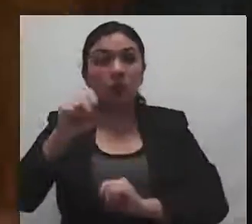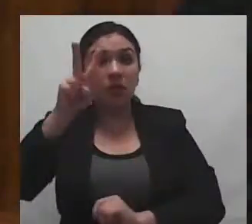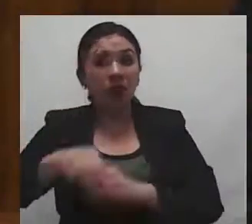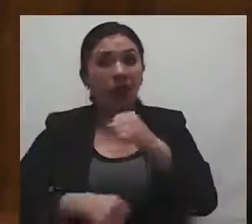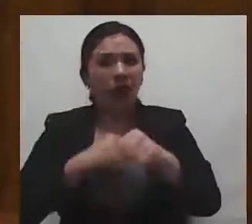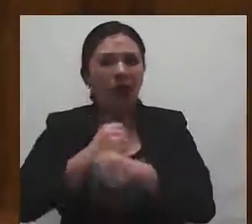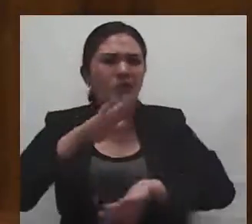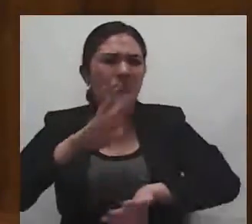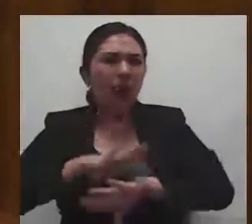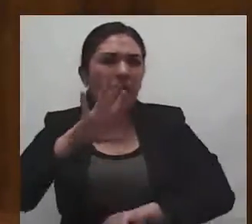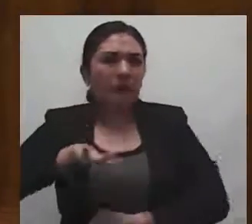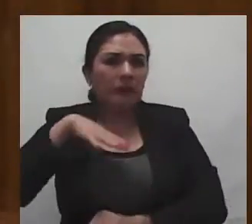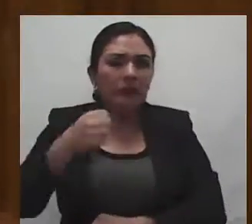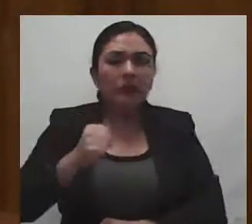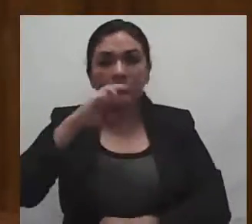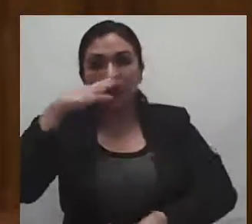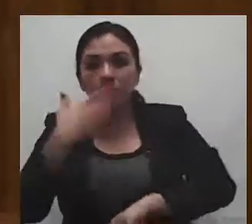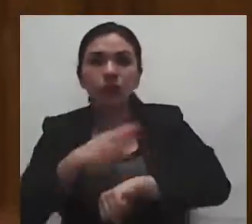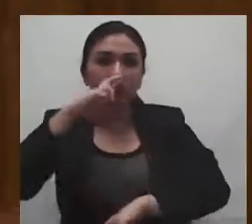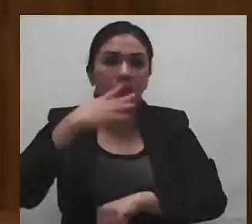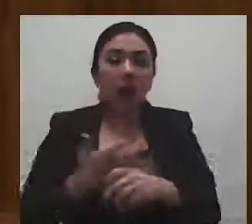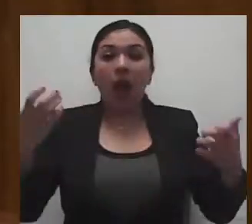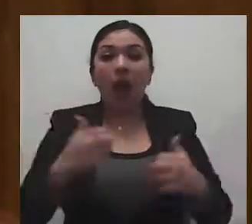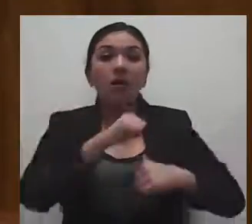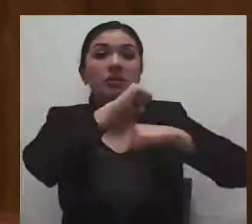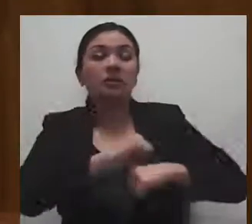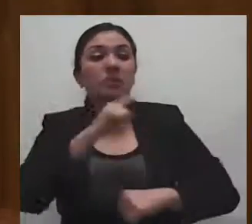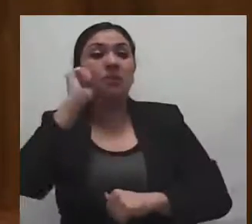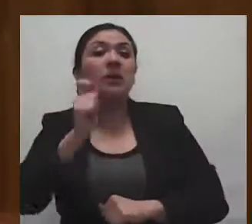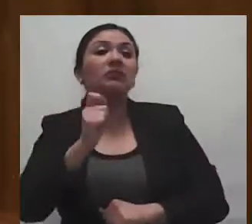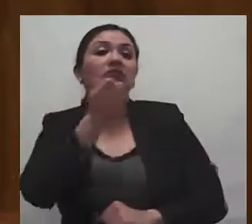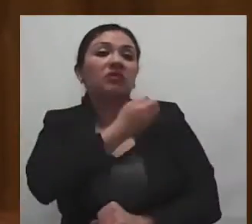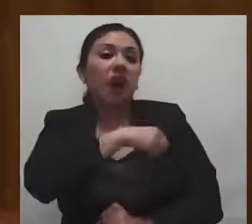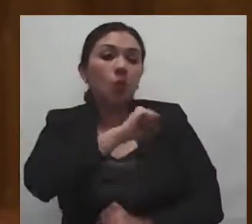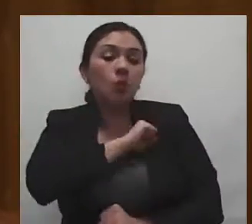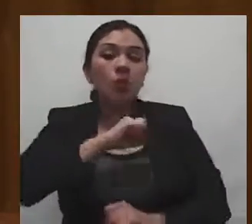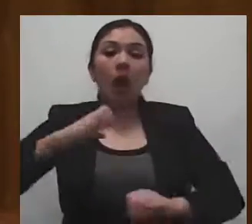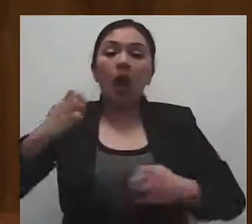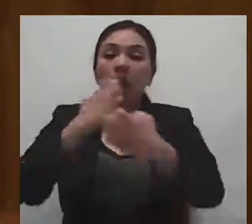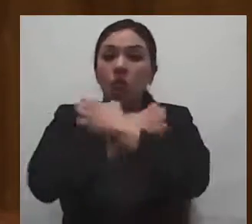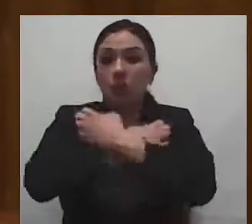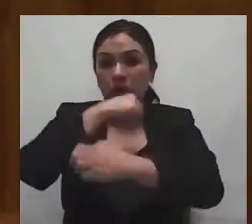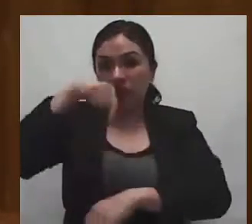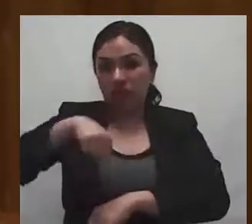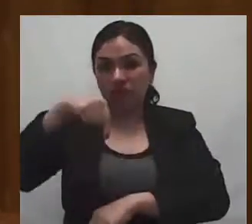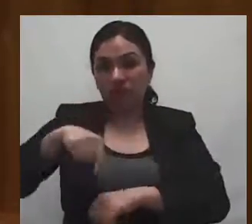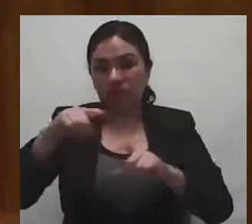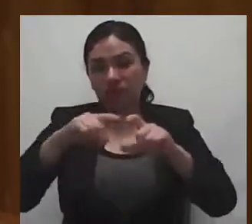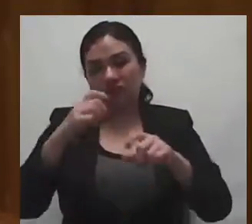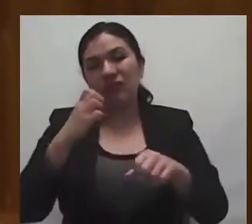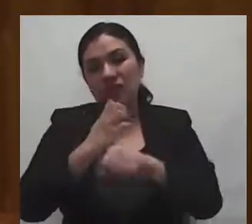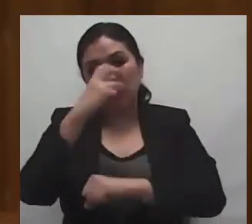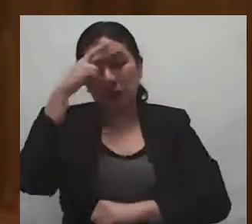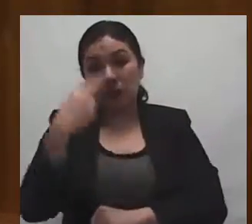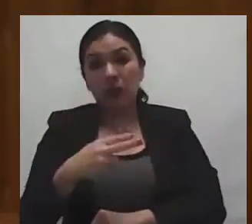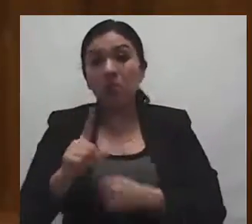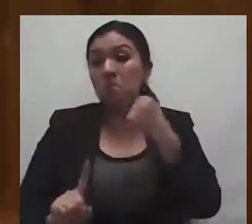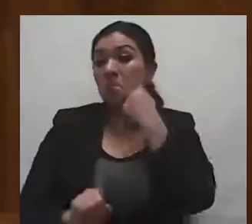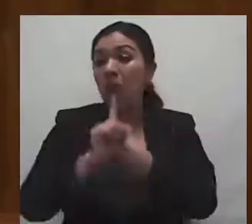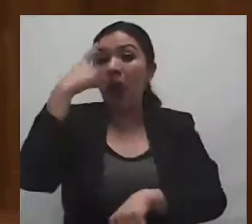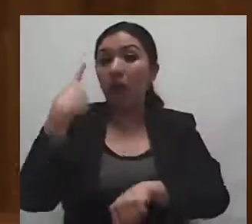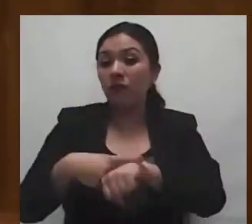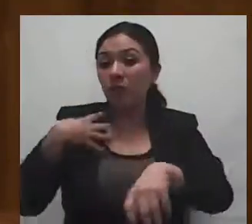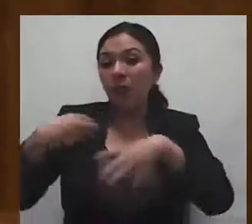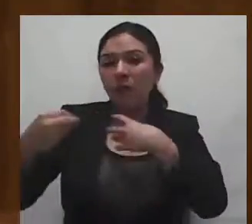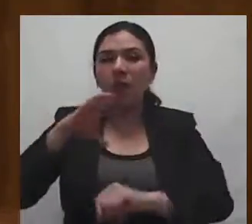retos y responsabilidades para las autoridades de salud y educación en la entidad. La pandemia, deriva por el COVID-19,